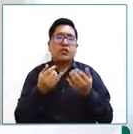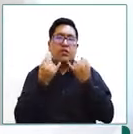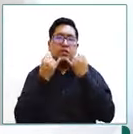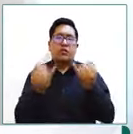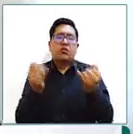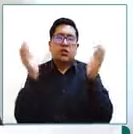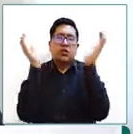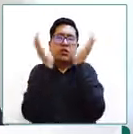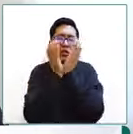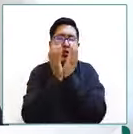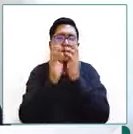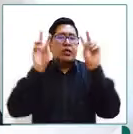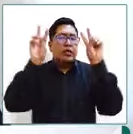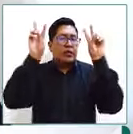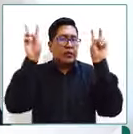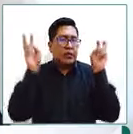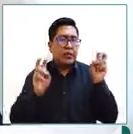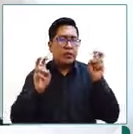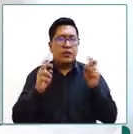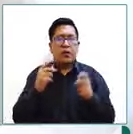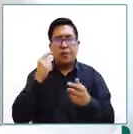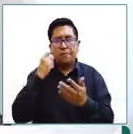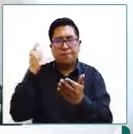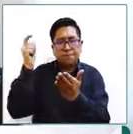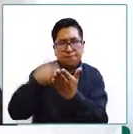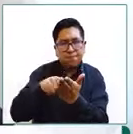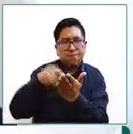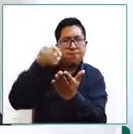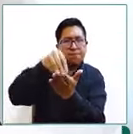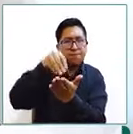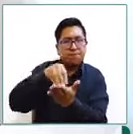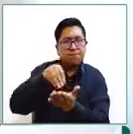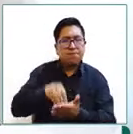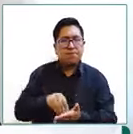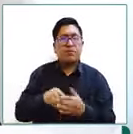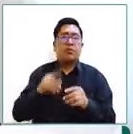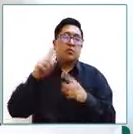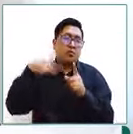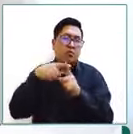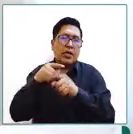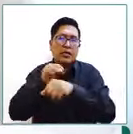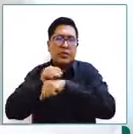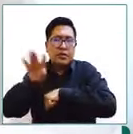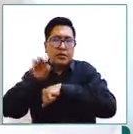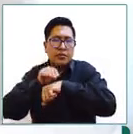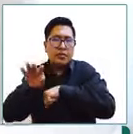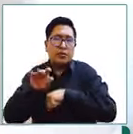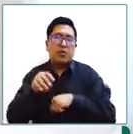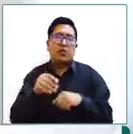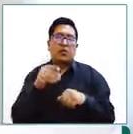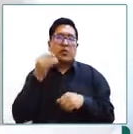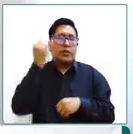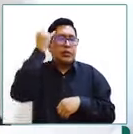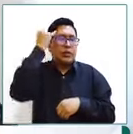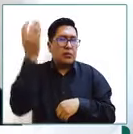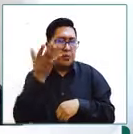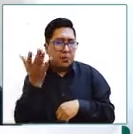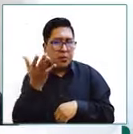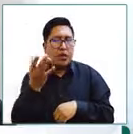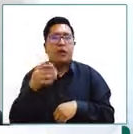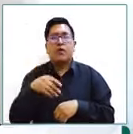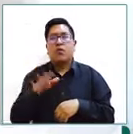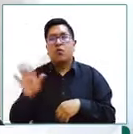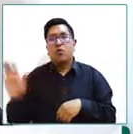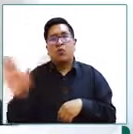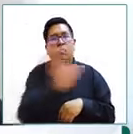más allá de detectar también insuficiencias y de hacer recomendaciones la idea es que podamos reflexionar sobre la